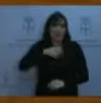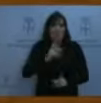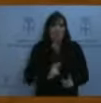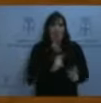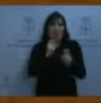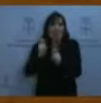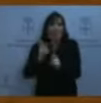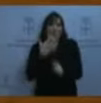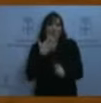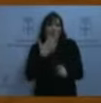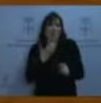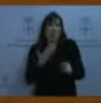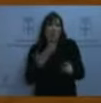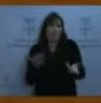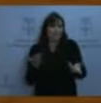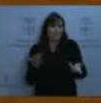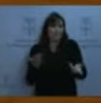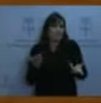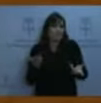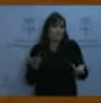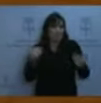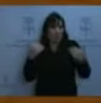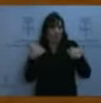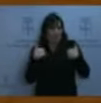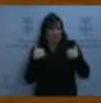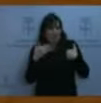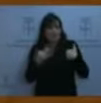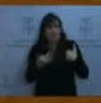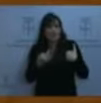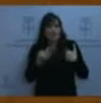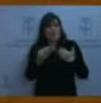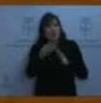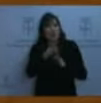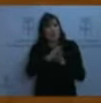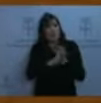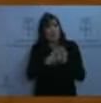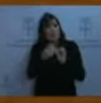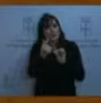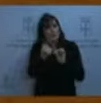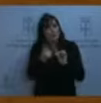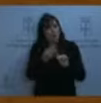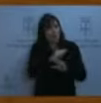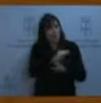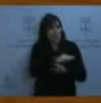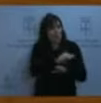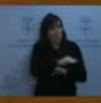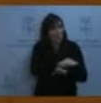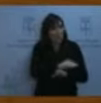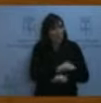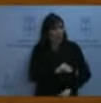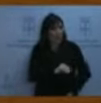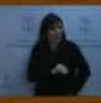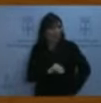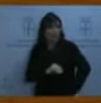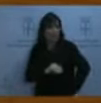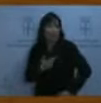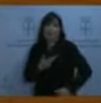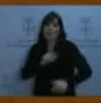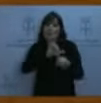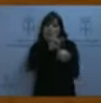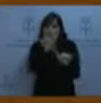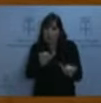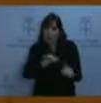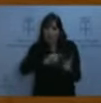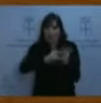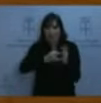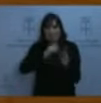económicas por debajo de la mesa. Por eso, la metodología del cálculo del cupo tiene que ser transparente. Y desde luego